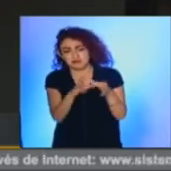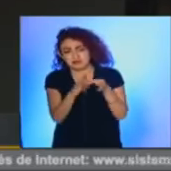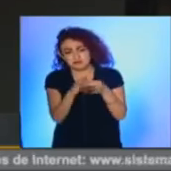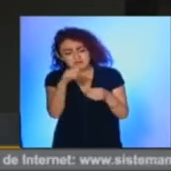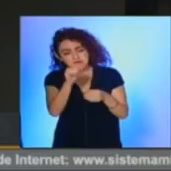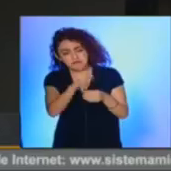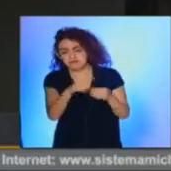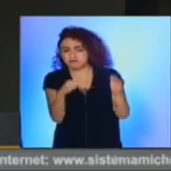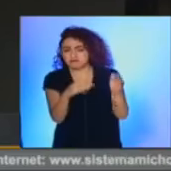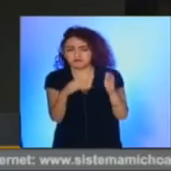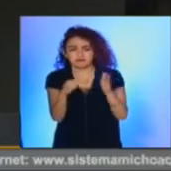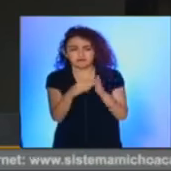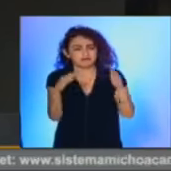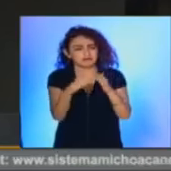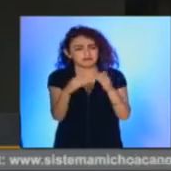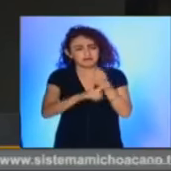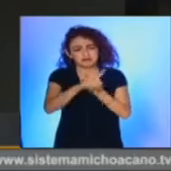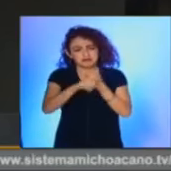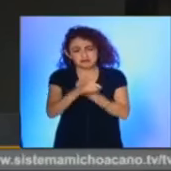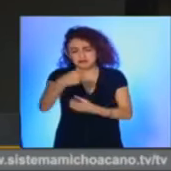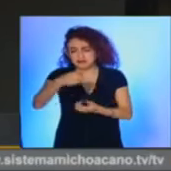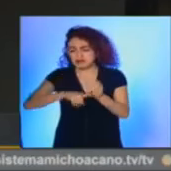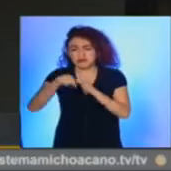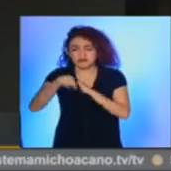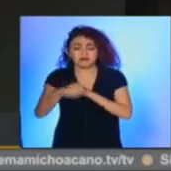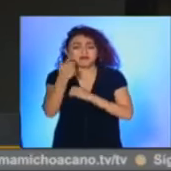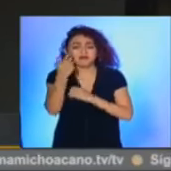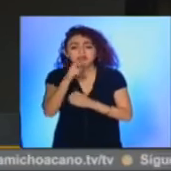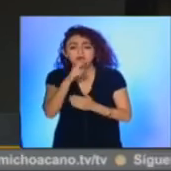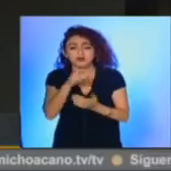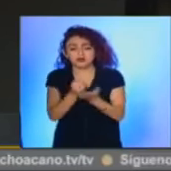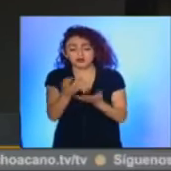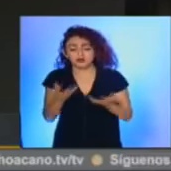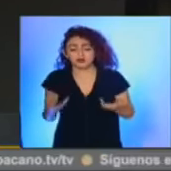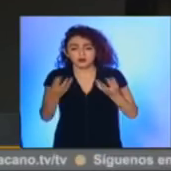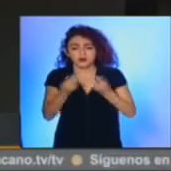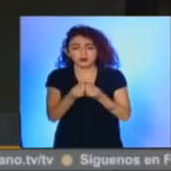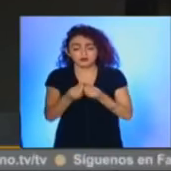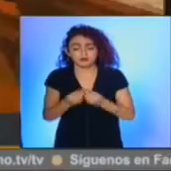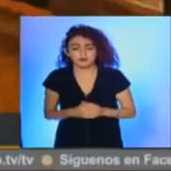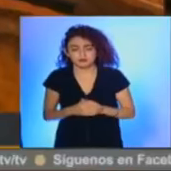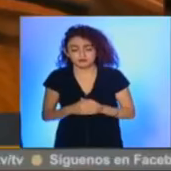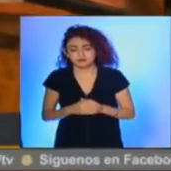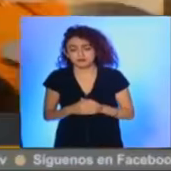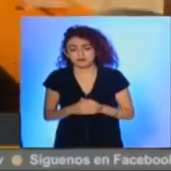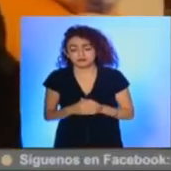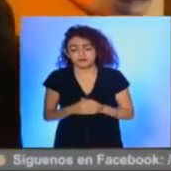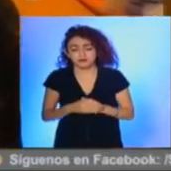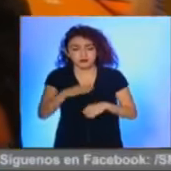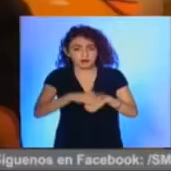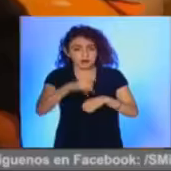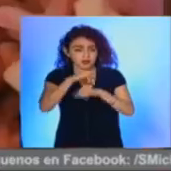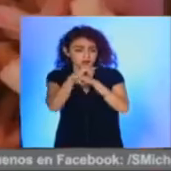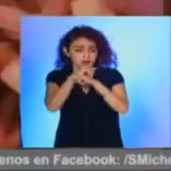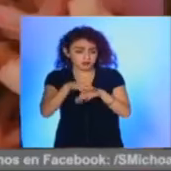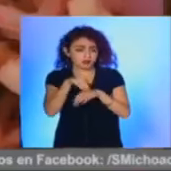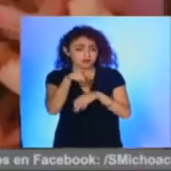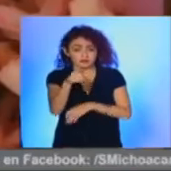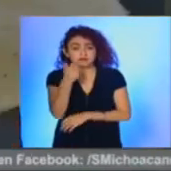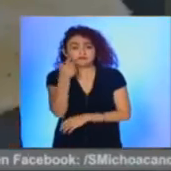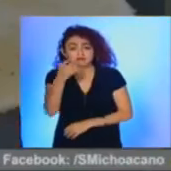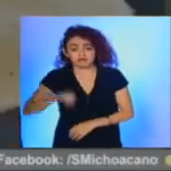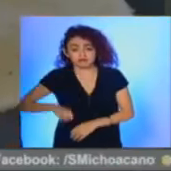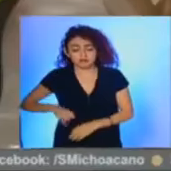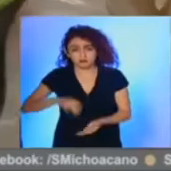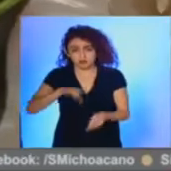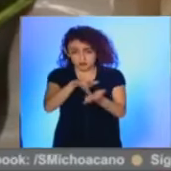miles de hogares. Y lo que hemos decidido hacer en total conjunto con el sector empresarial. Para mayores informes o si usted